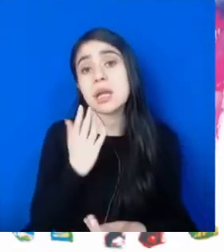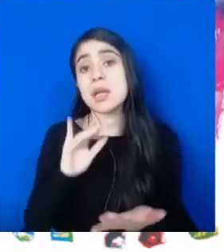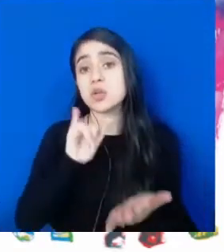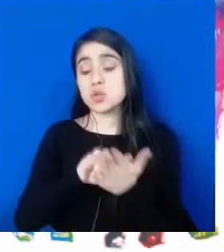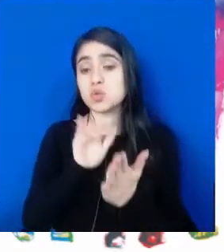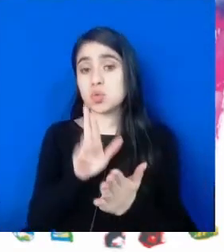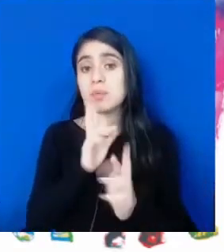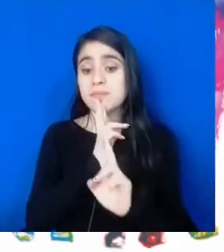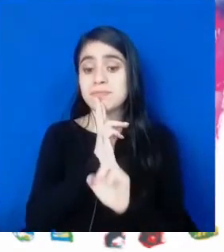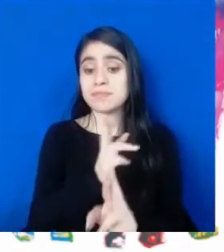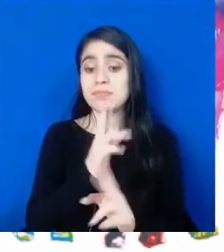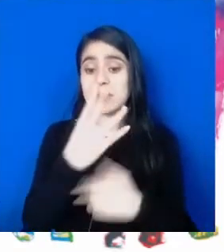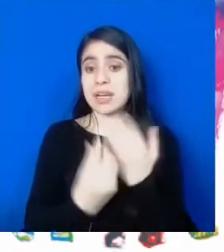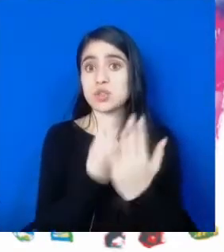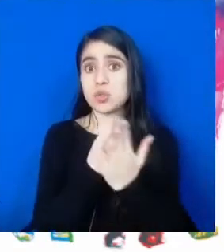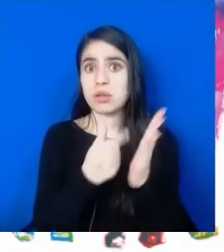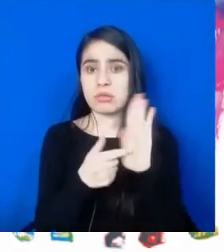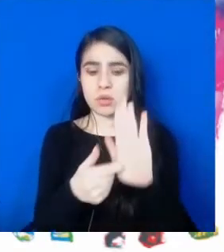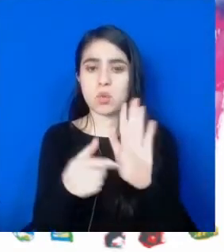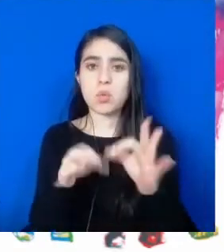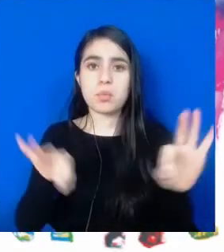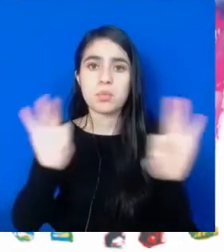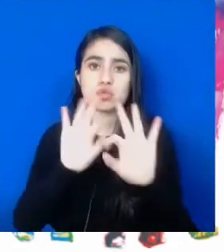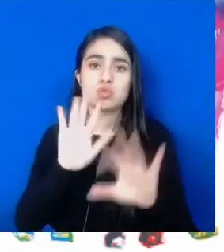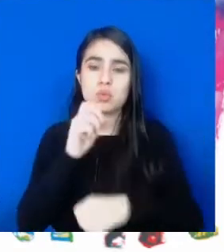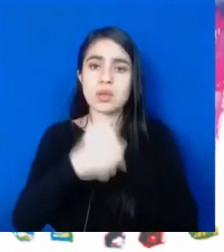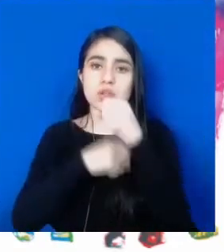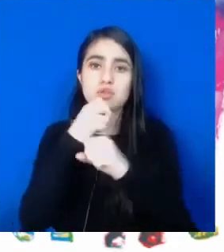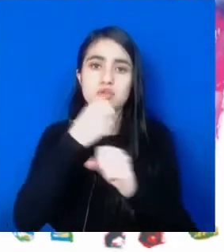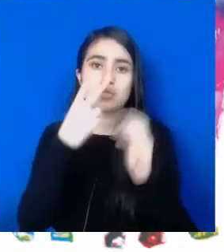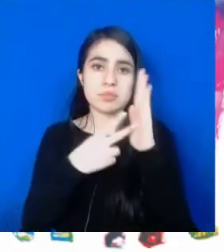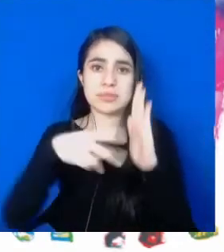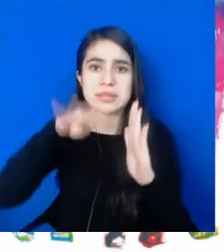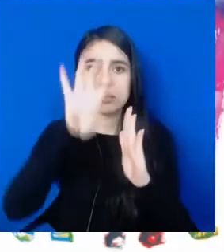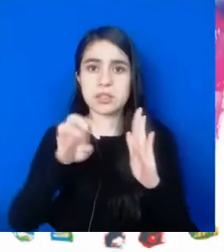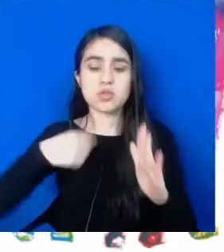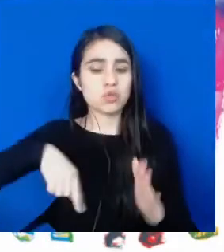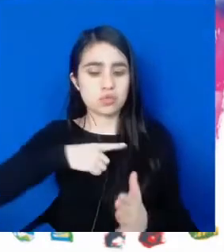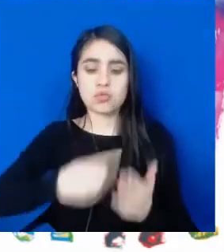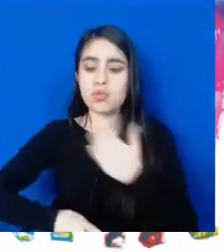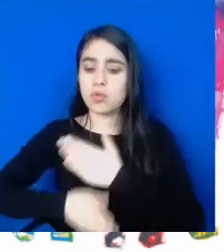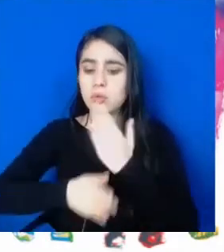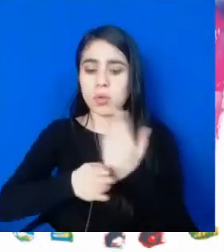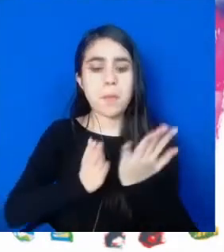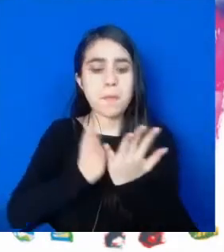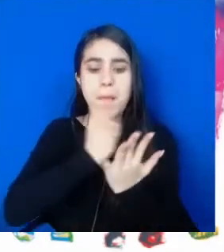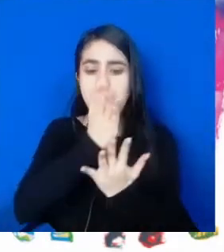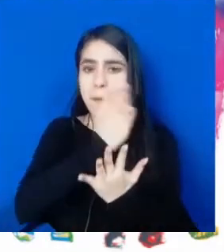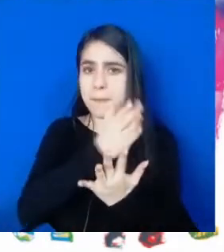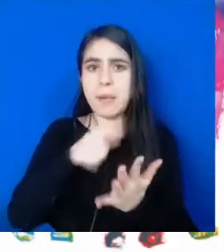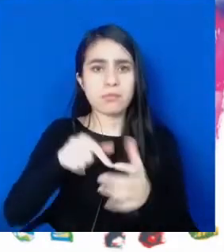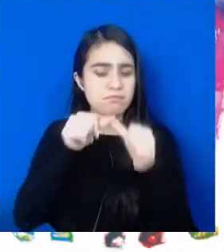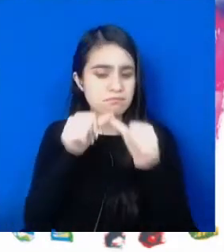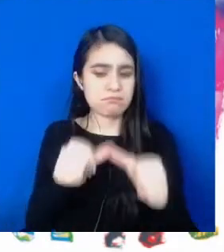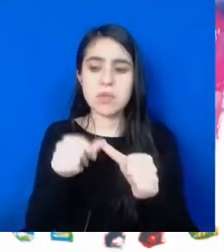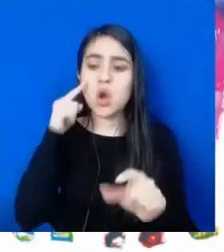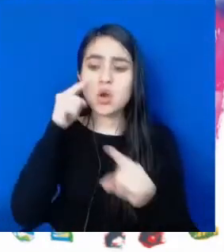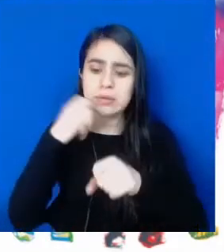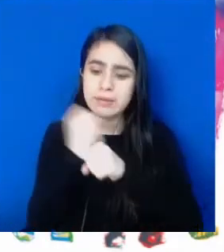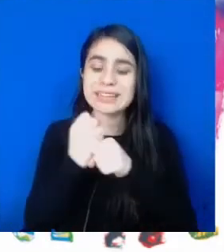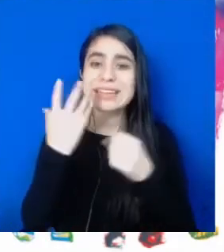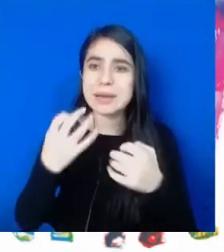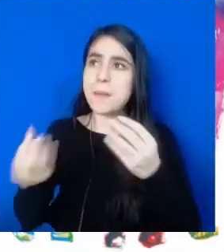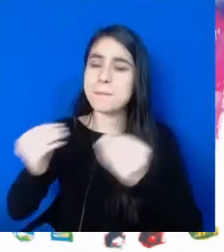de los resultados importantes que hemos tenido en el 2019. Mantenemos nuestros programas académicos. Estamos trabajando